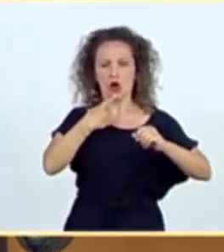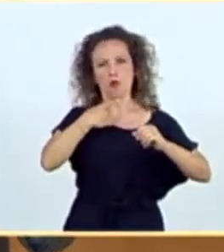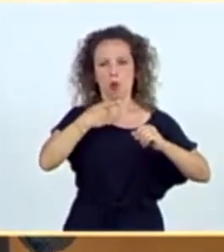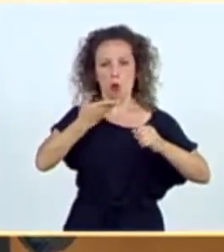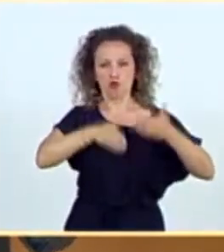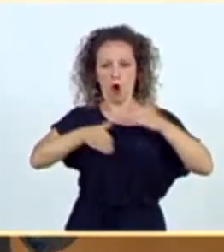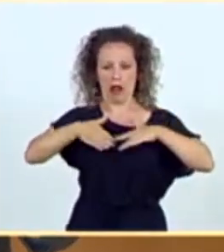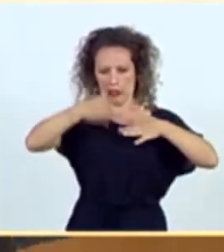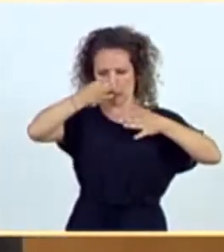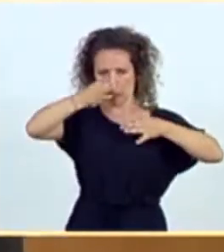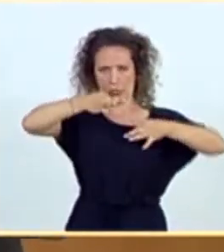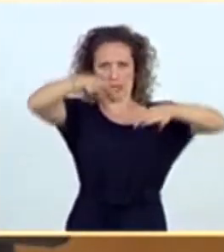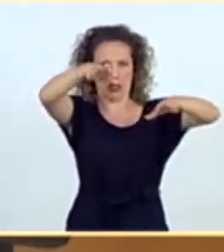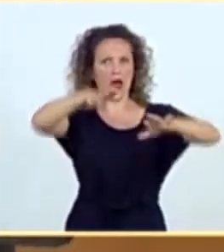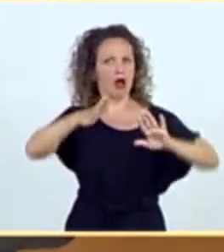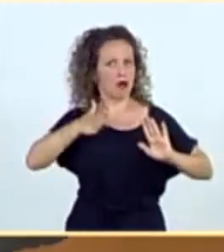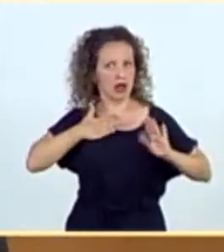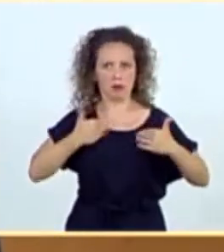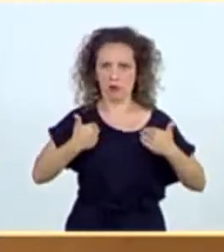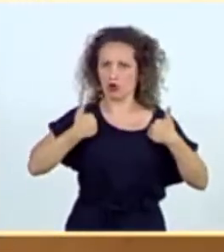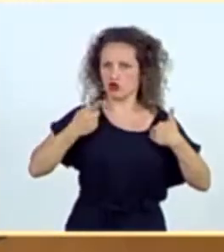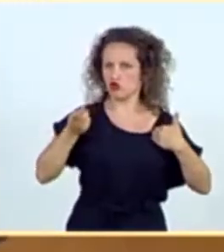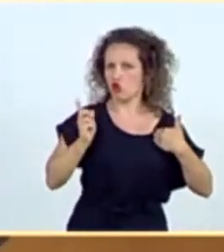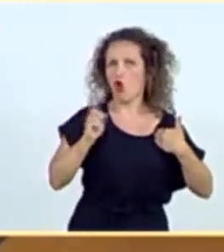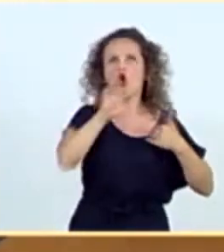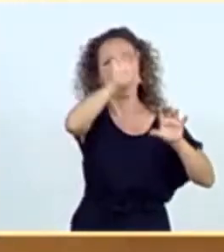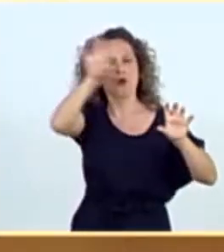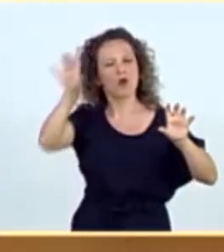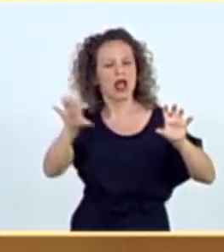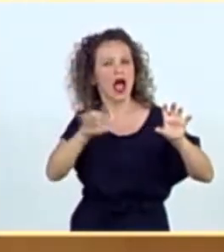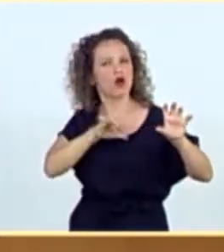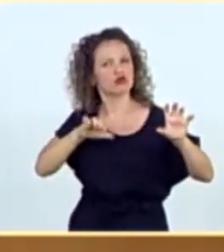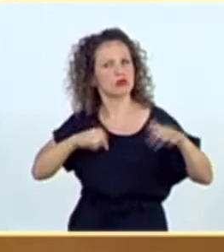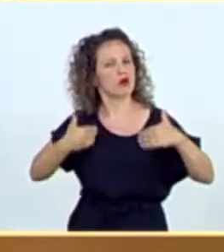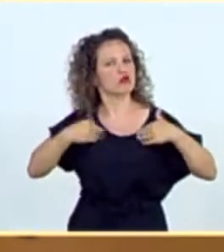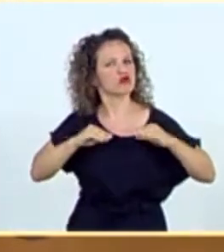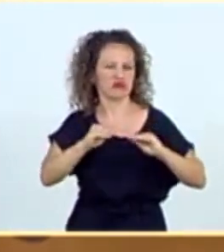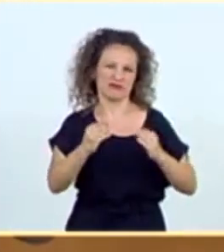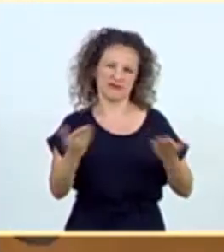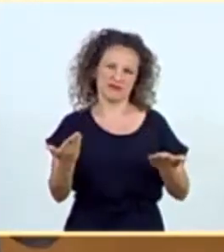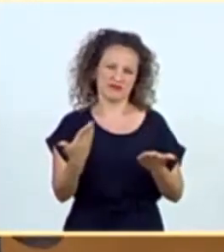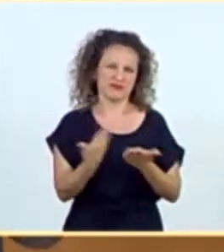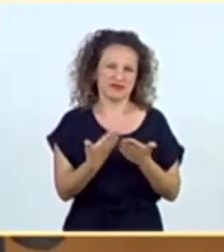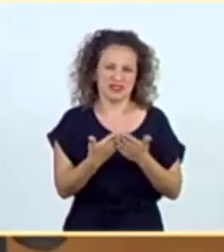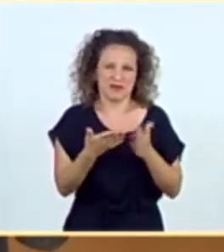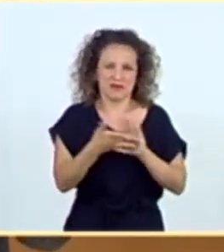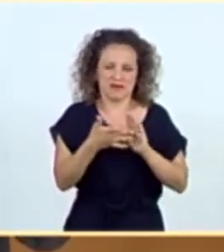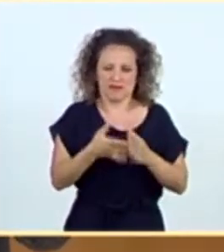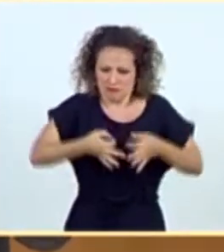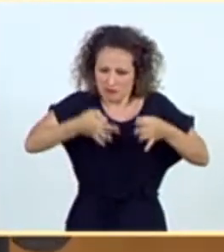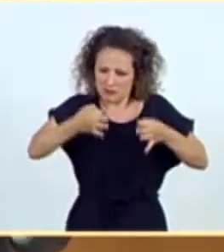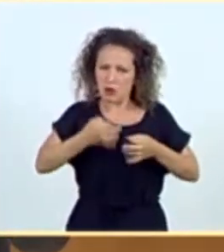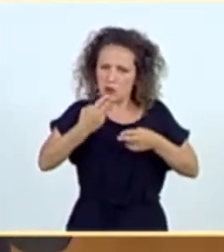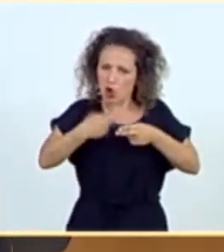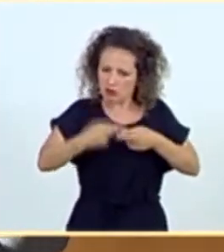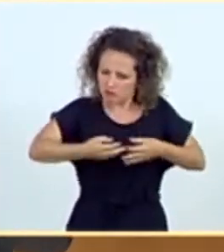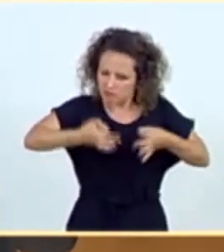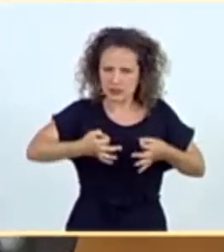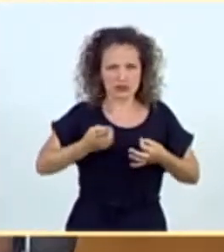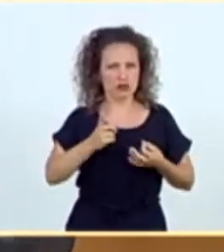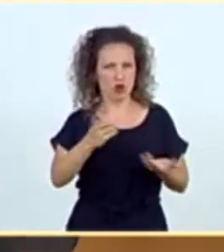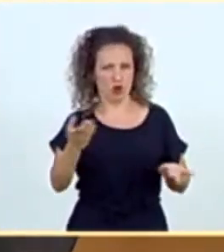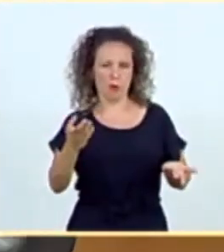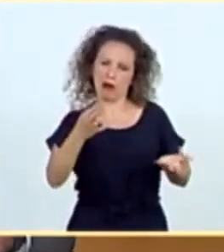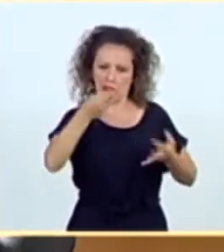de encima y diga que no es su responsabilidad que son de la comunidad autónoma. Refleja muy poca talla política el señor Iglesias para quitarse